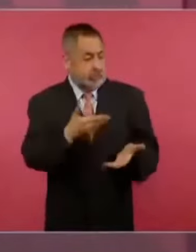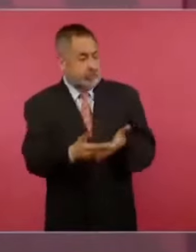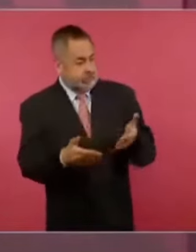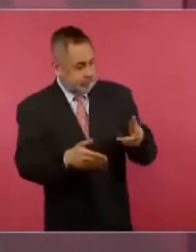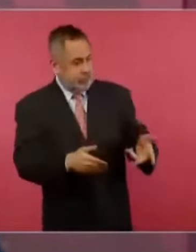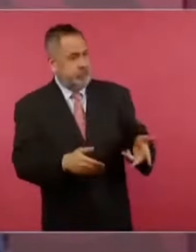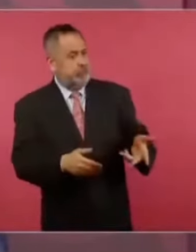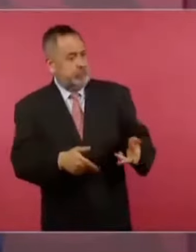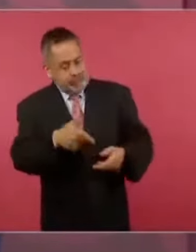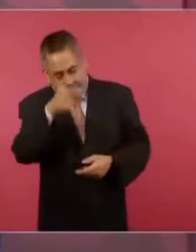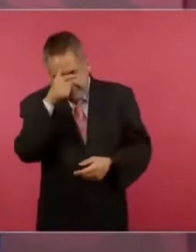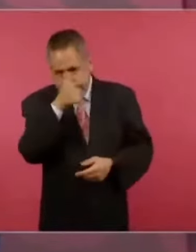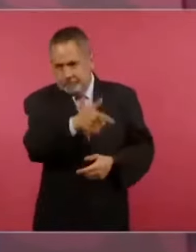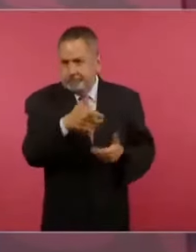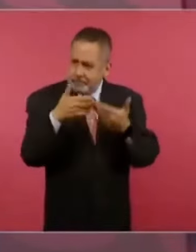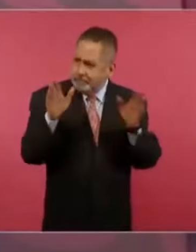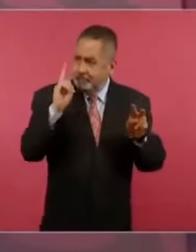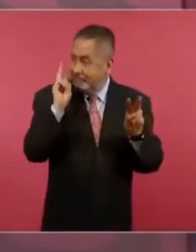saliendo.